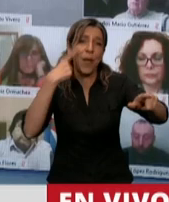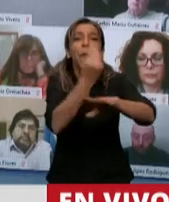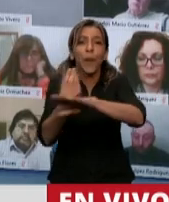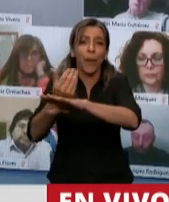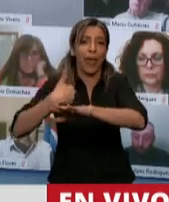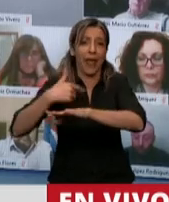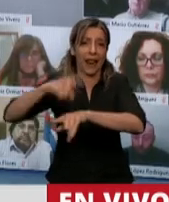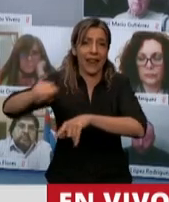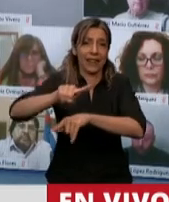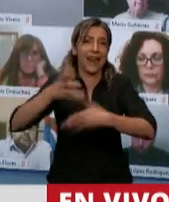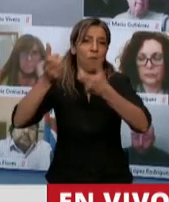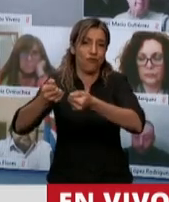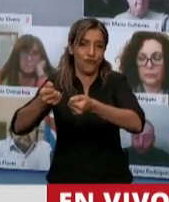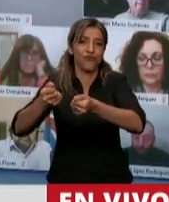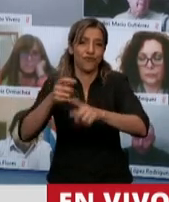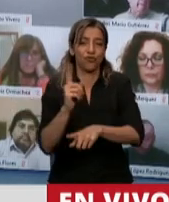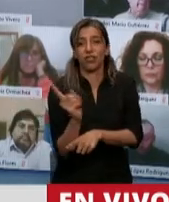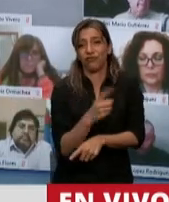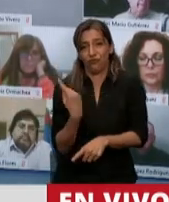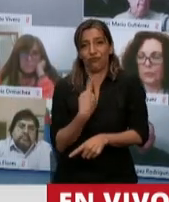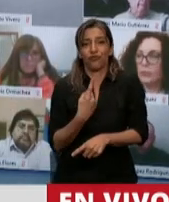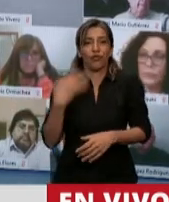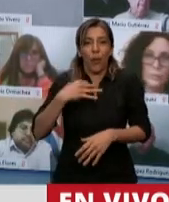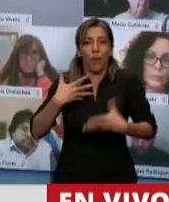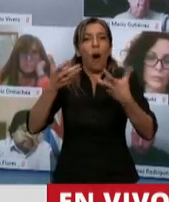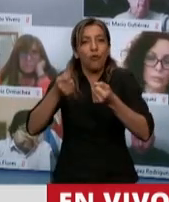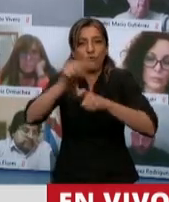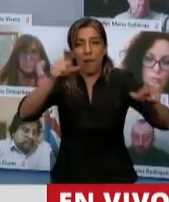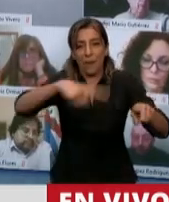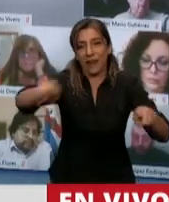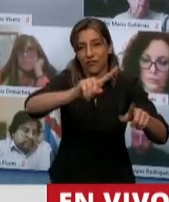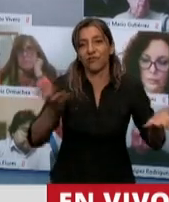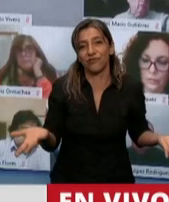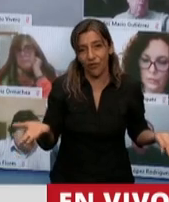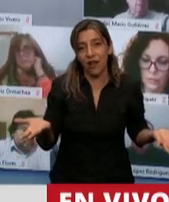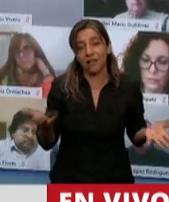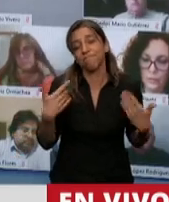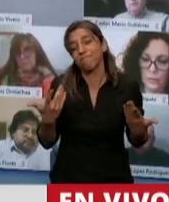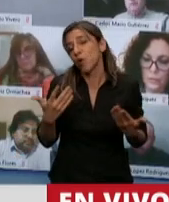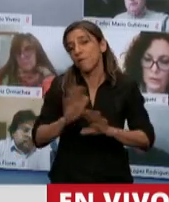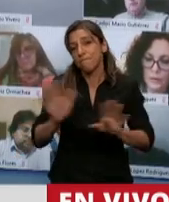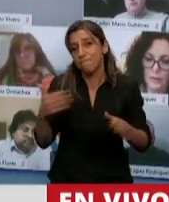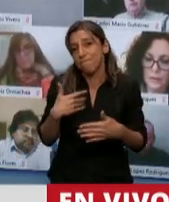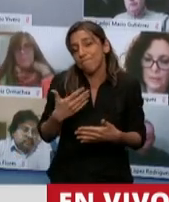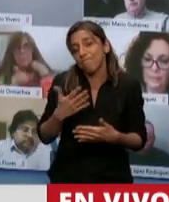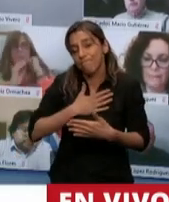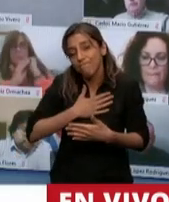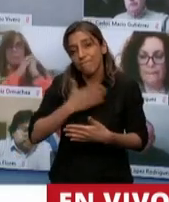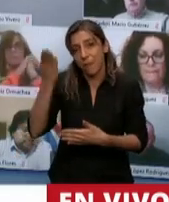cargo de lo que les corresponda, pero bueno, quiero manifestar mi solidaridad con el presidente Sergio Massa. Nada más, presidenta.